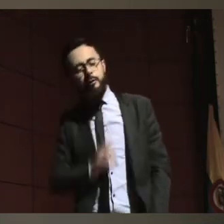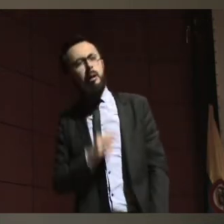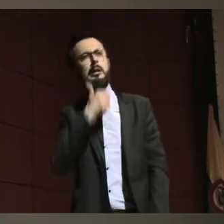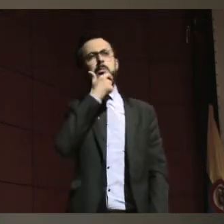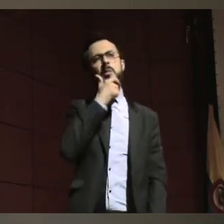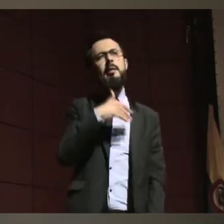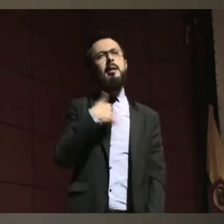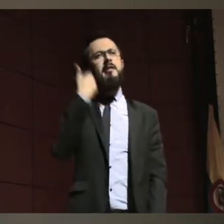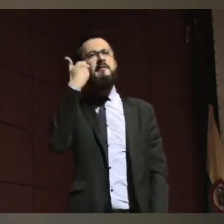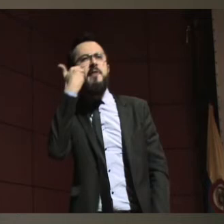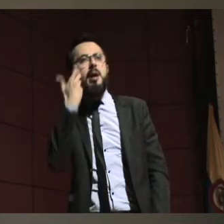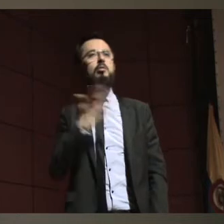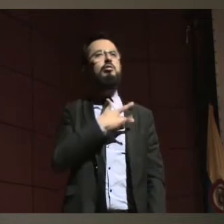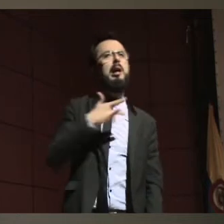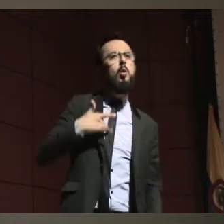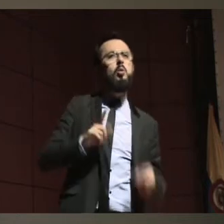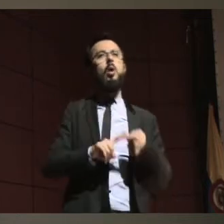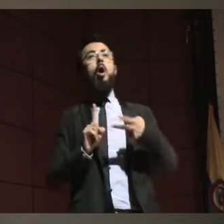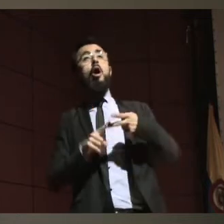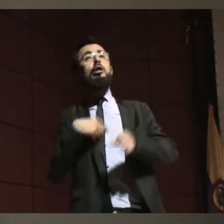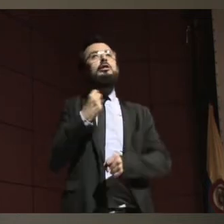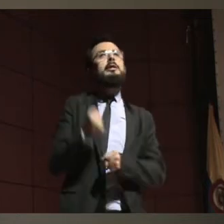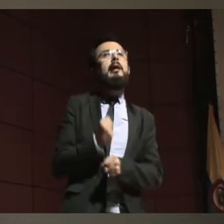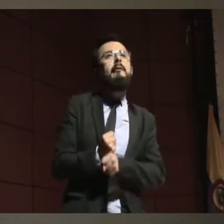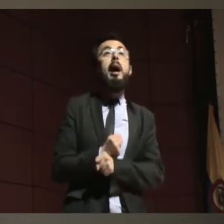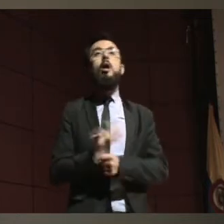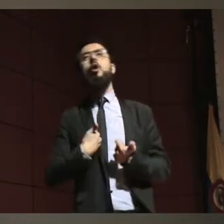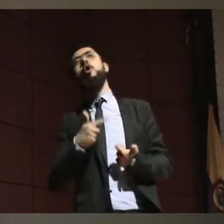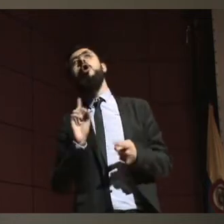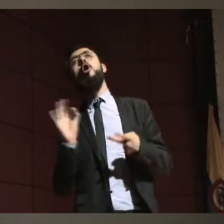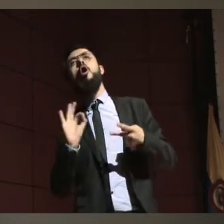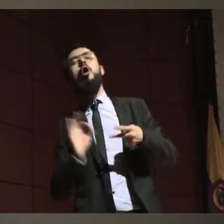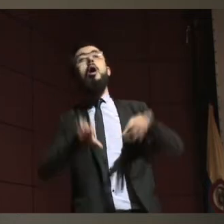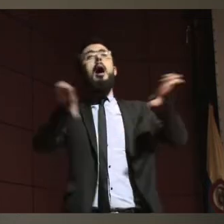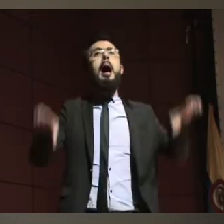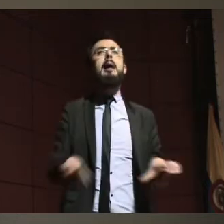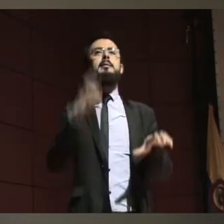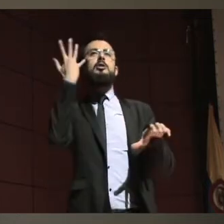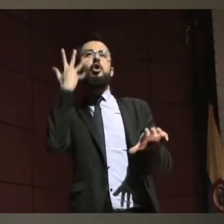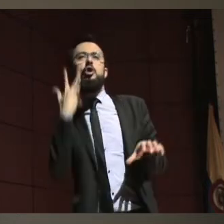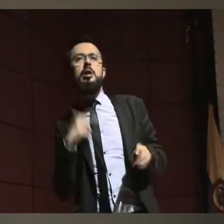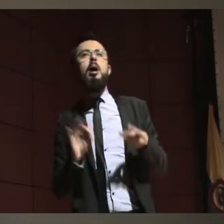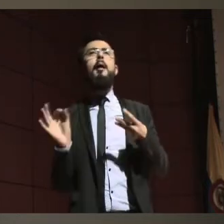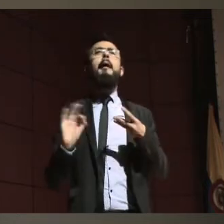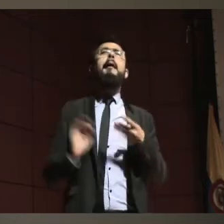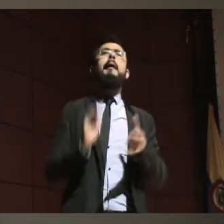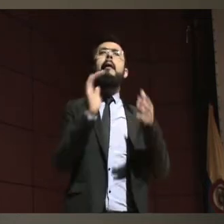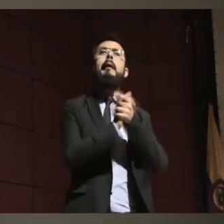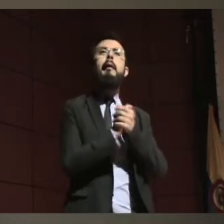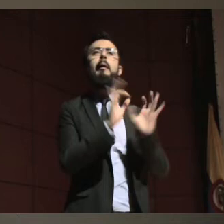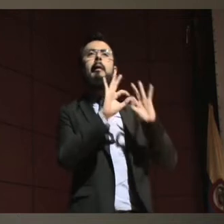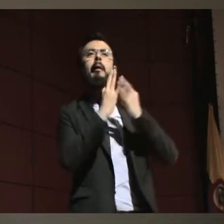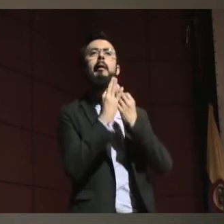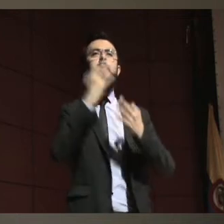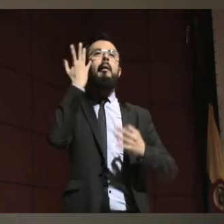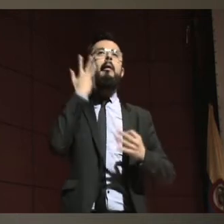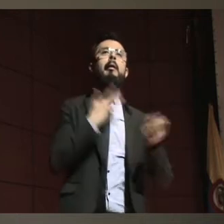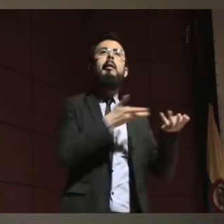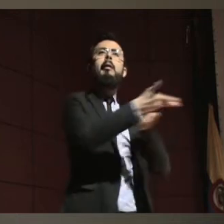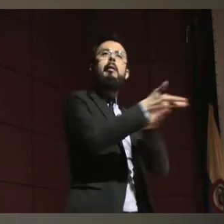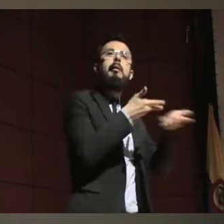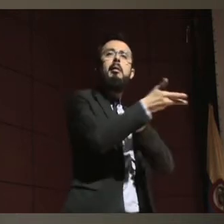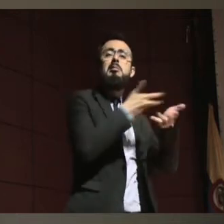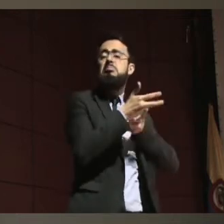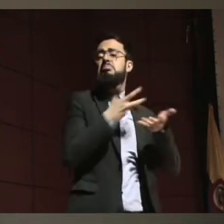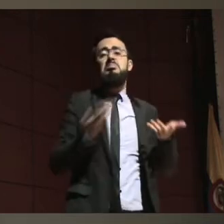trabajo, a las actividades de la vida diaria, a la relación que tiene con los demás, en todas las dimensiones del